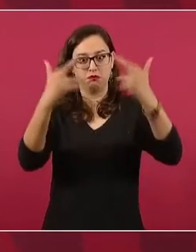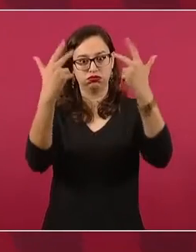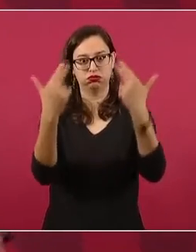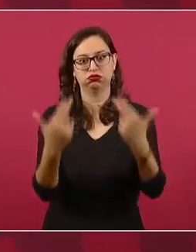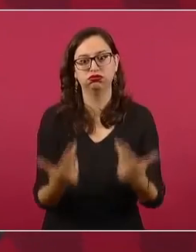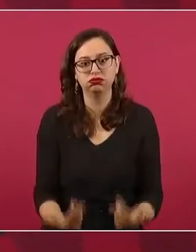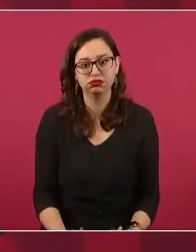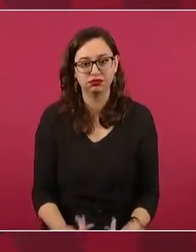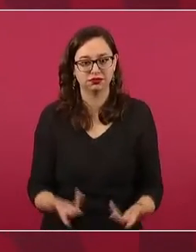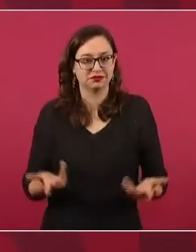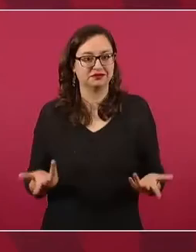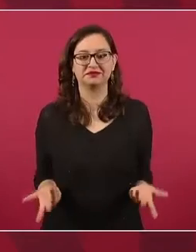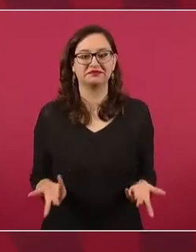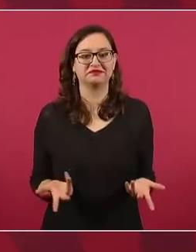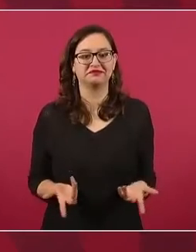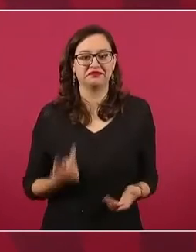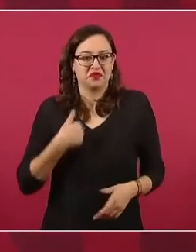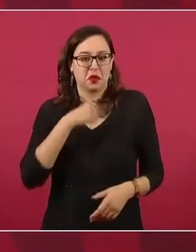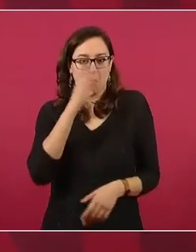porque es un oficio.